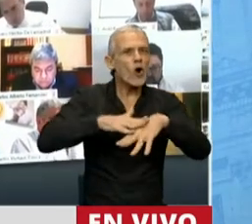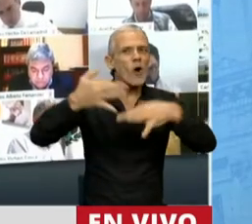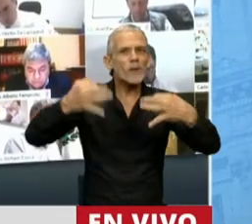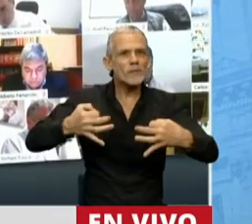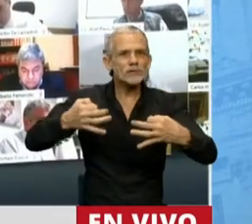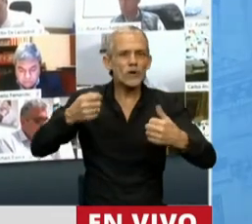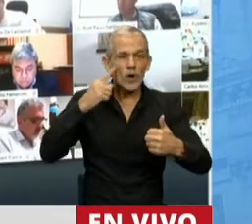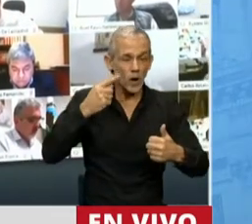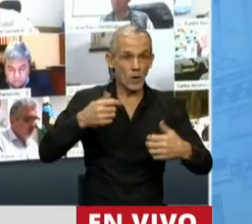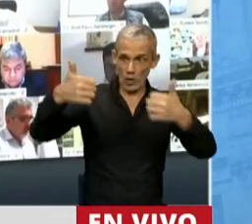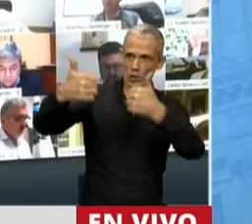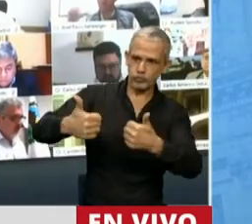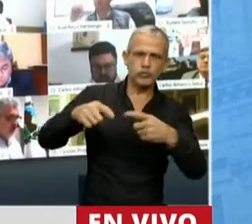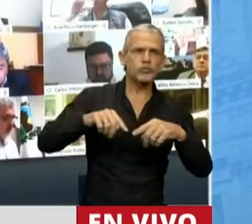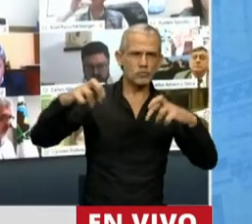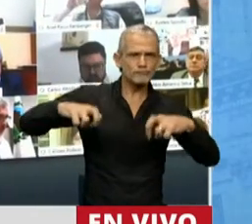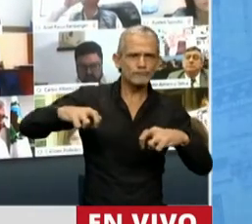escucharon al presidente,